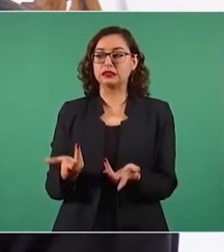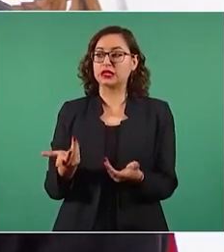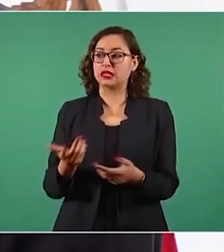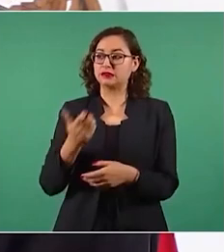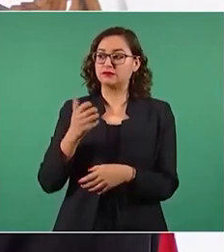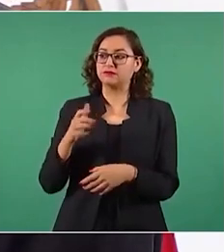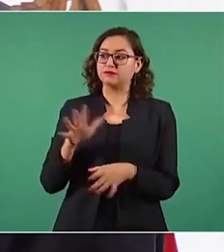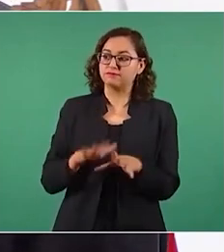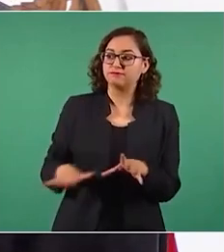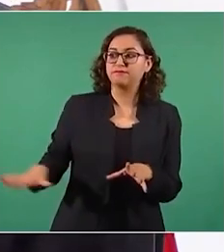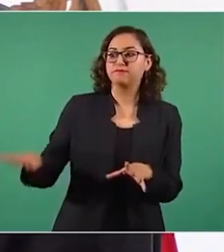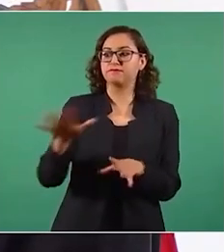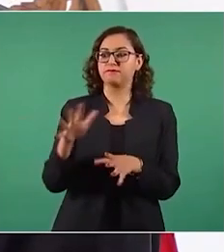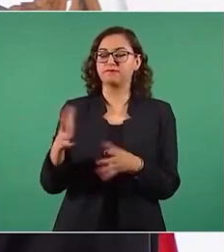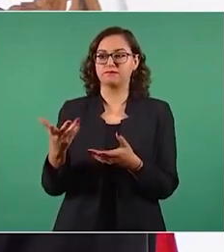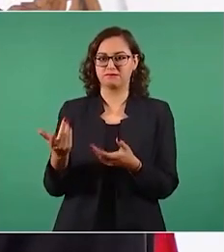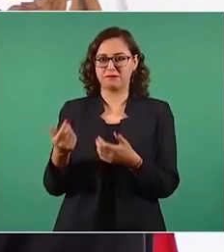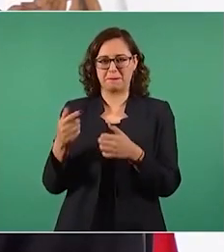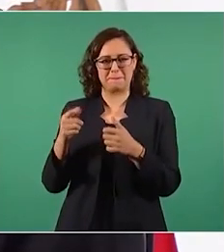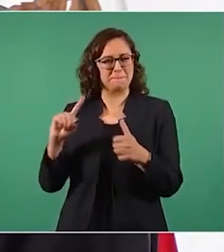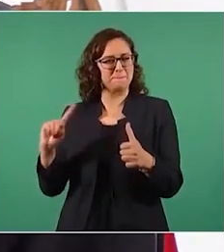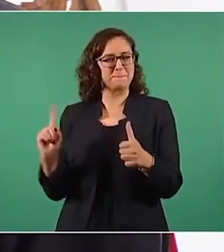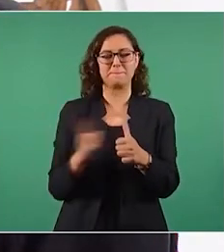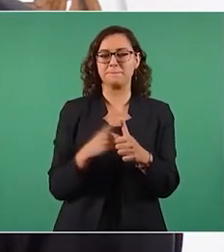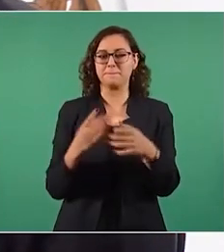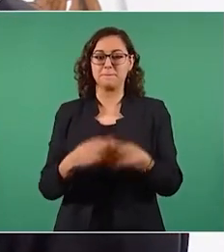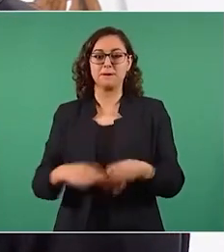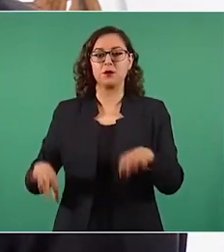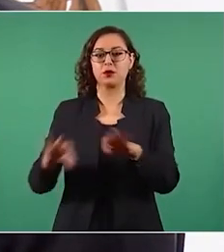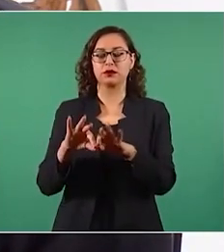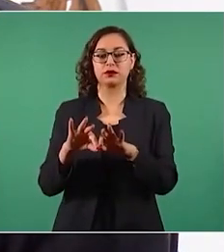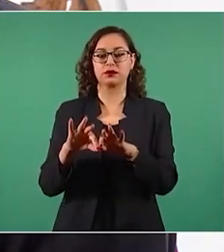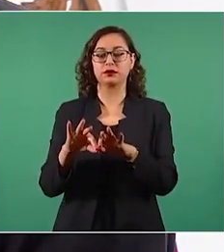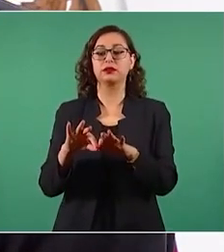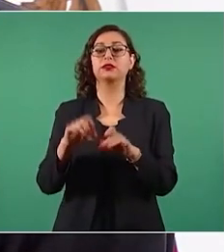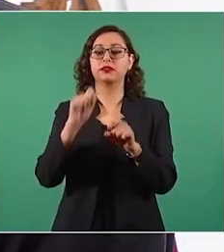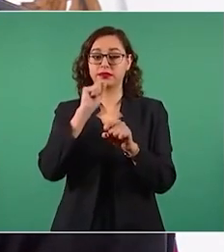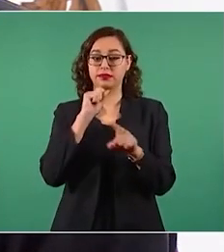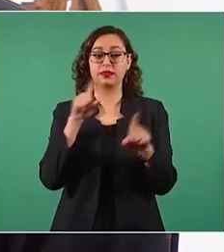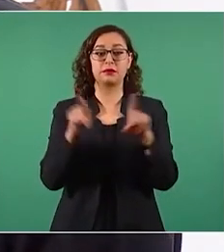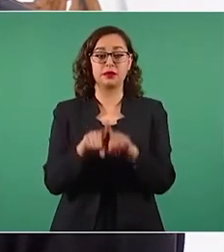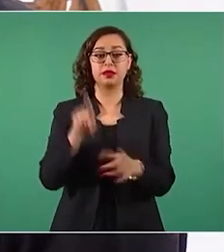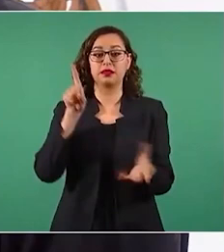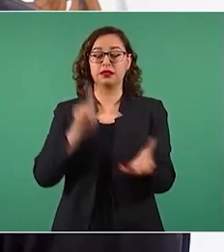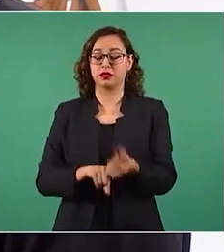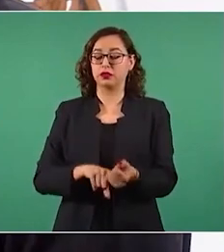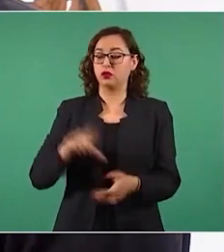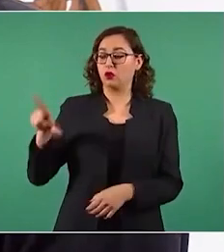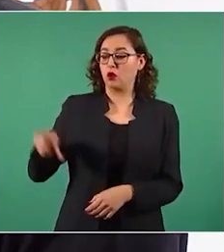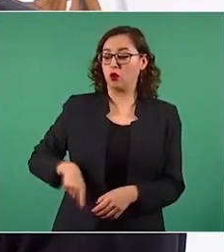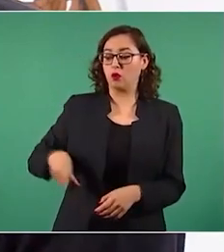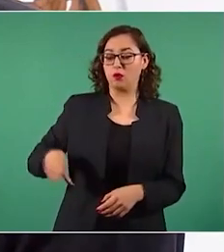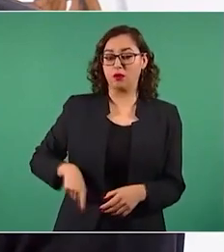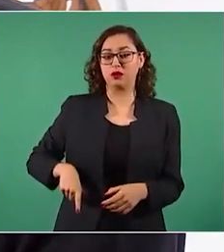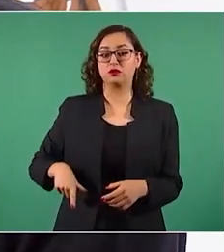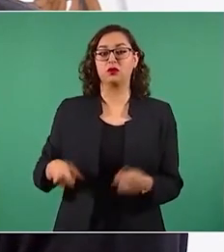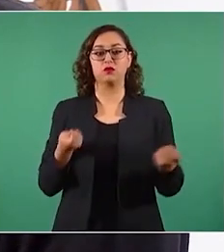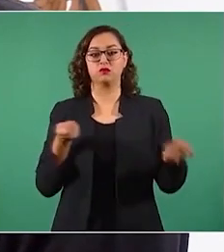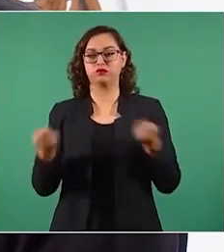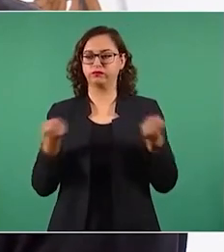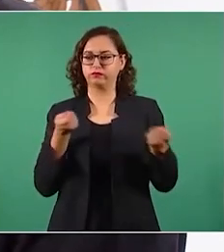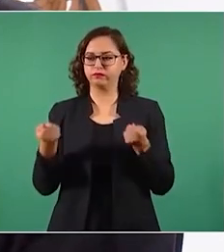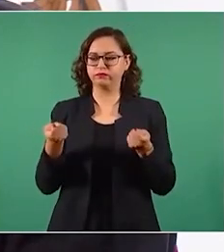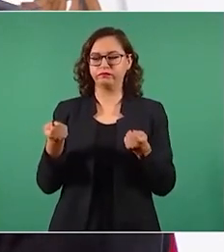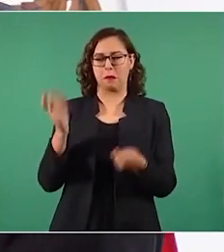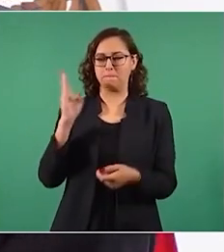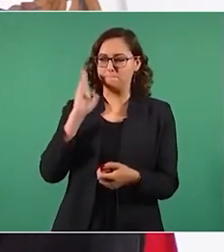vicios y prácticas deshonestas en el manejo del gobierno. Una